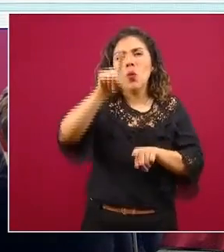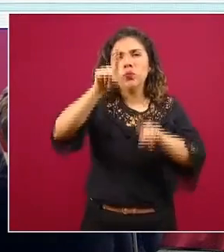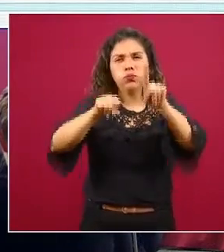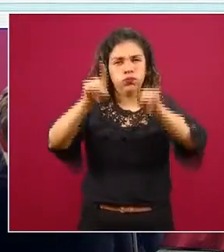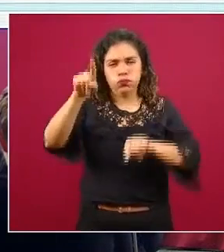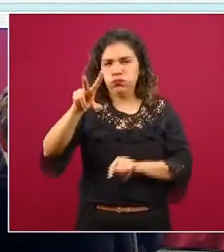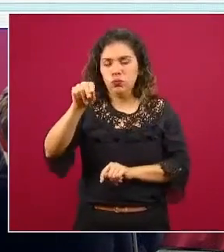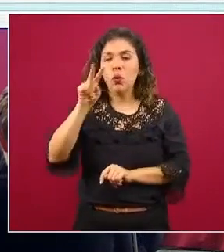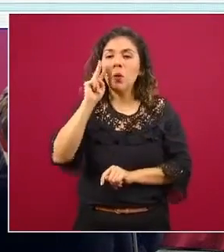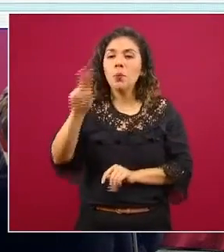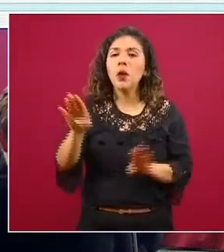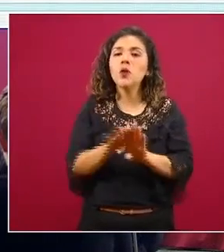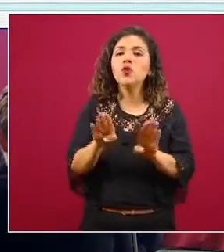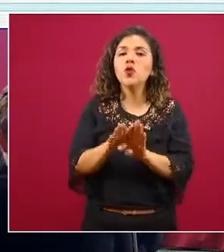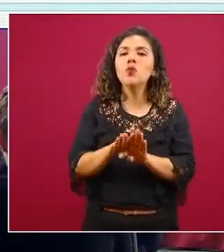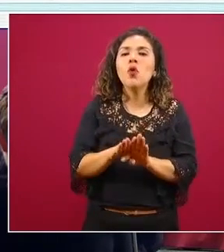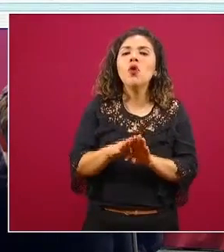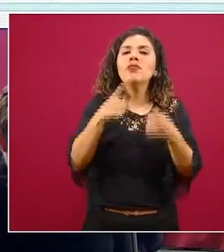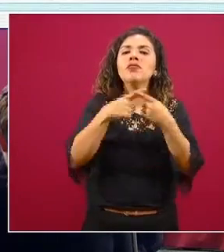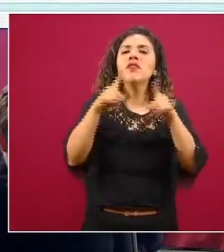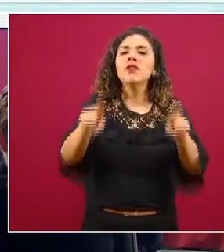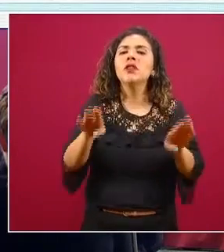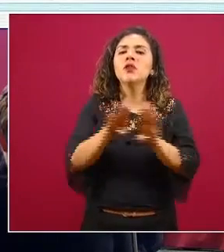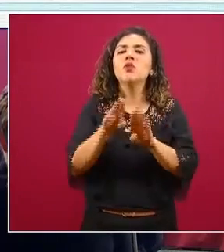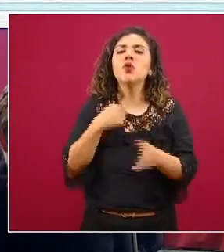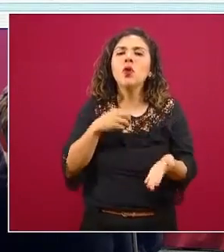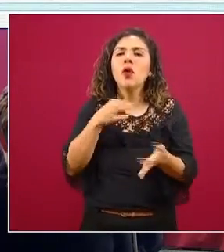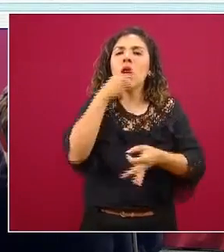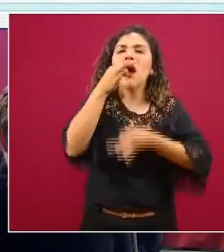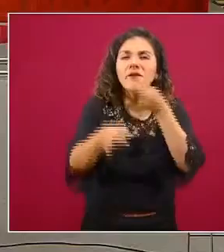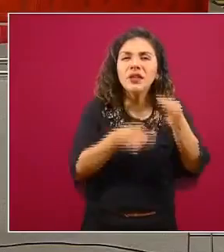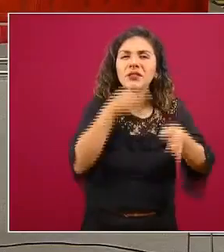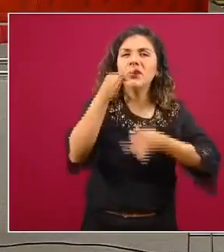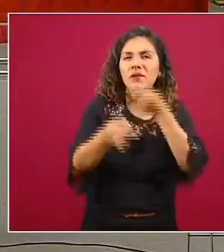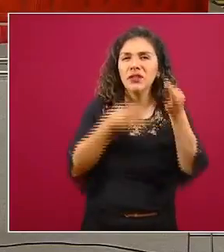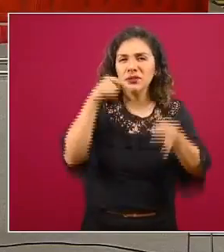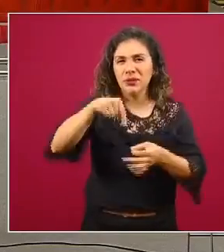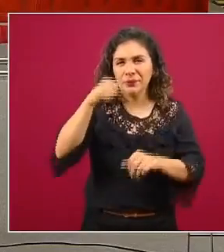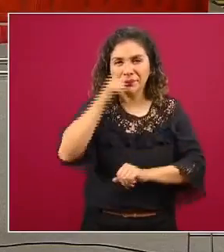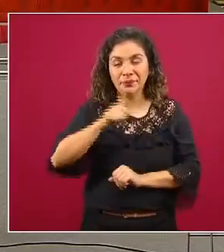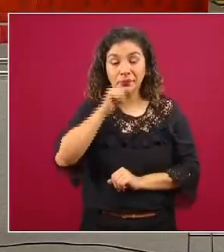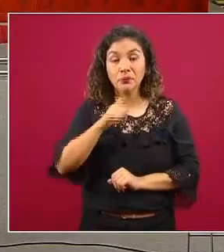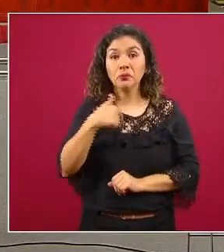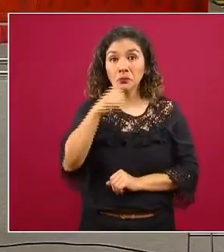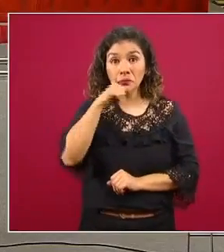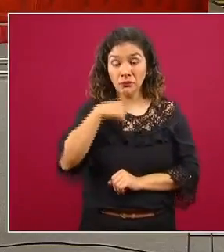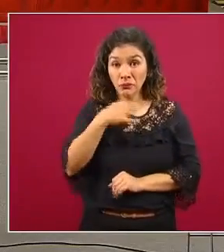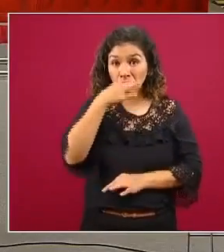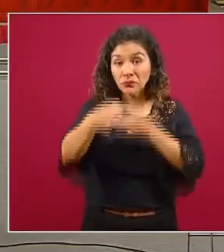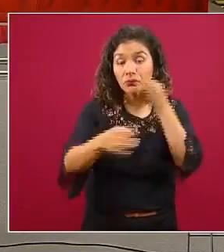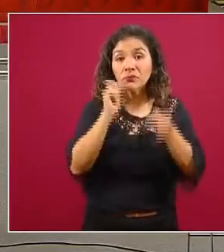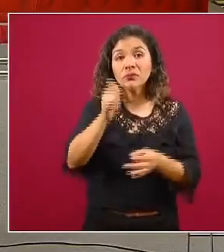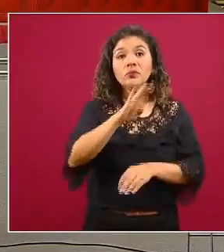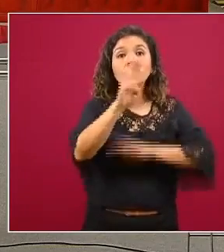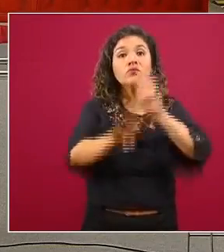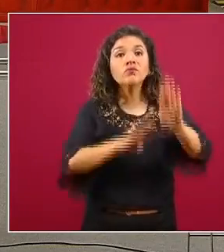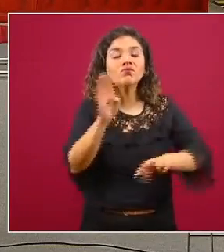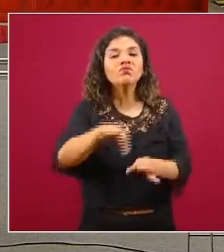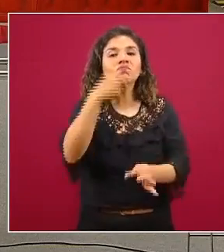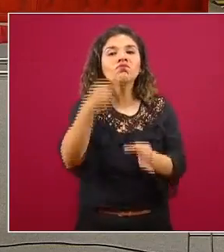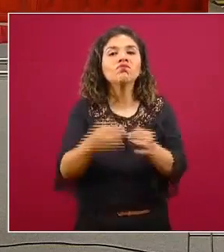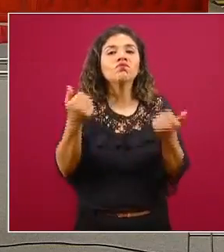este porcentaje de exceso es cómo se compara con lo que hemos venido reportando acuérdense que lo que venimos reportando son las muertes